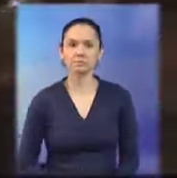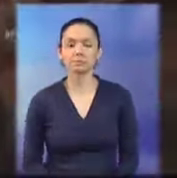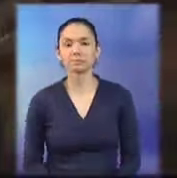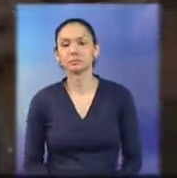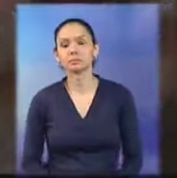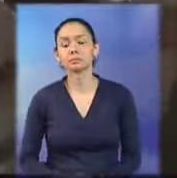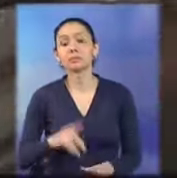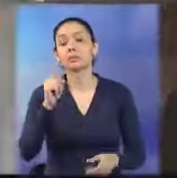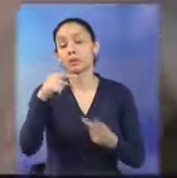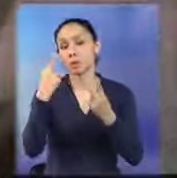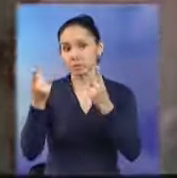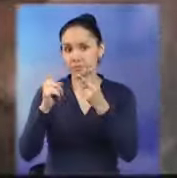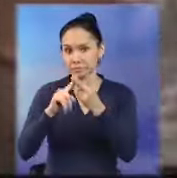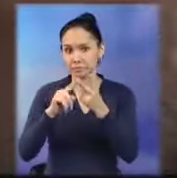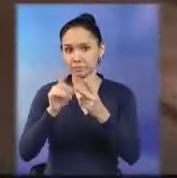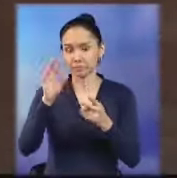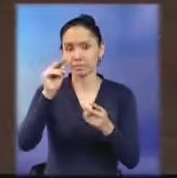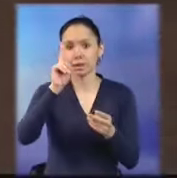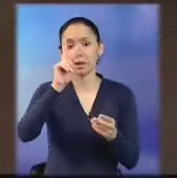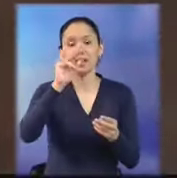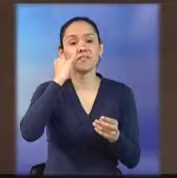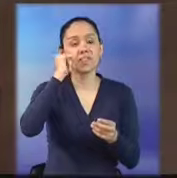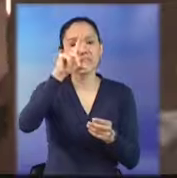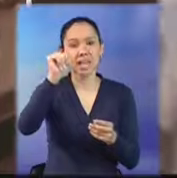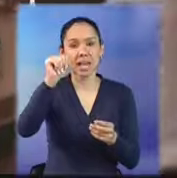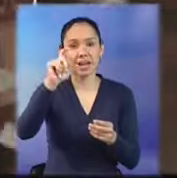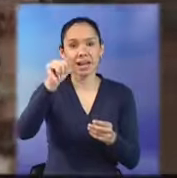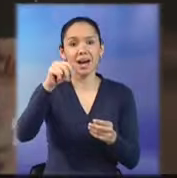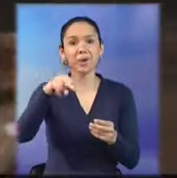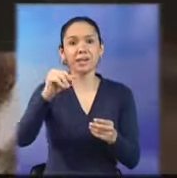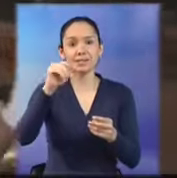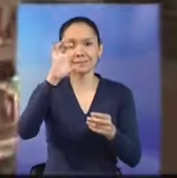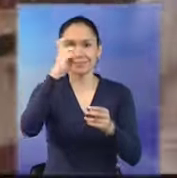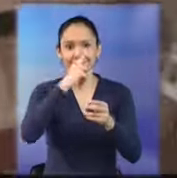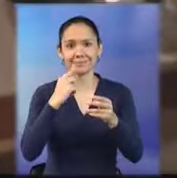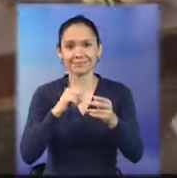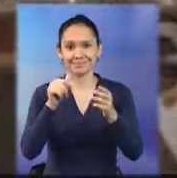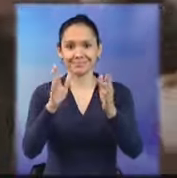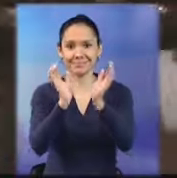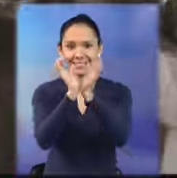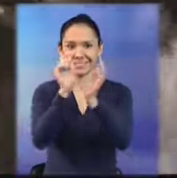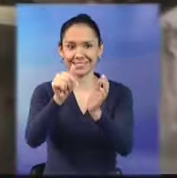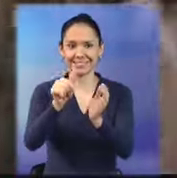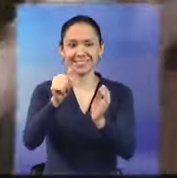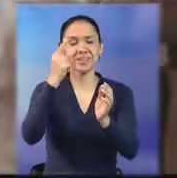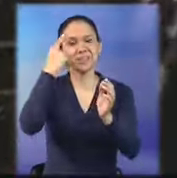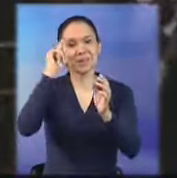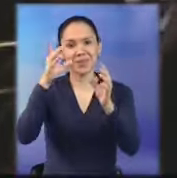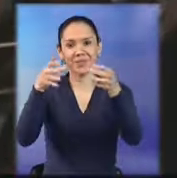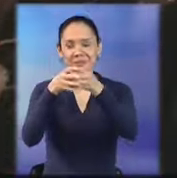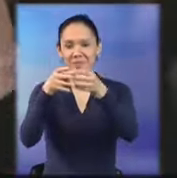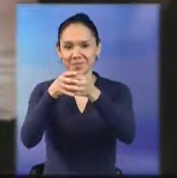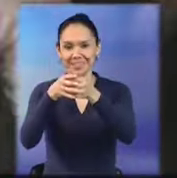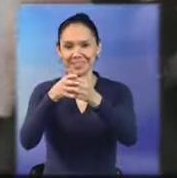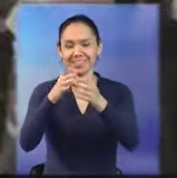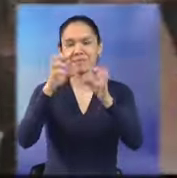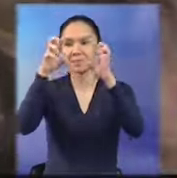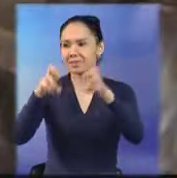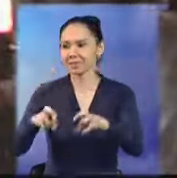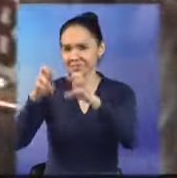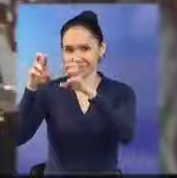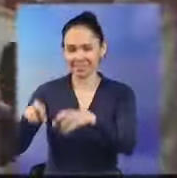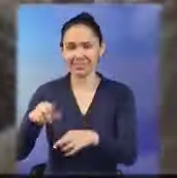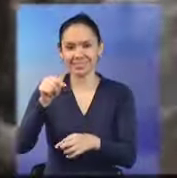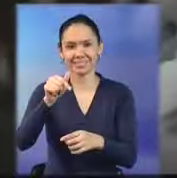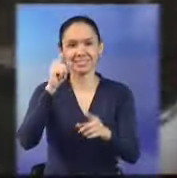Por otra parte, en Villacanales, desconocidos causaron una balacera en contra de un grupo de personas que se encontraban en una